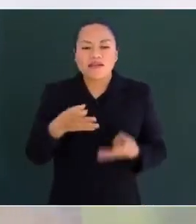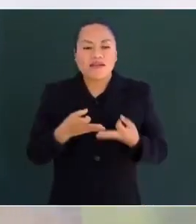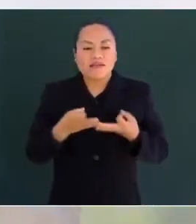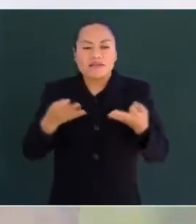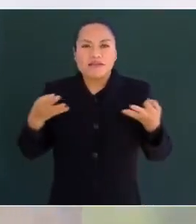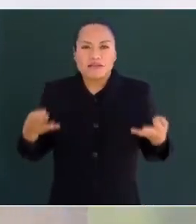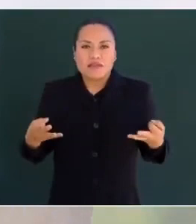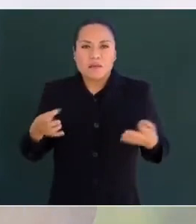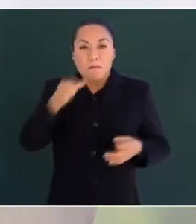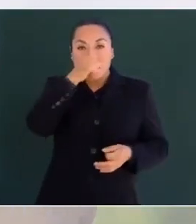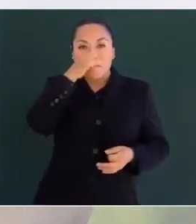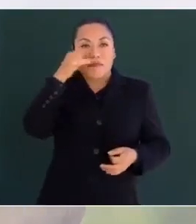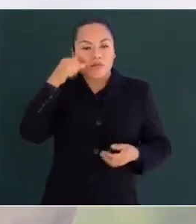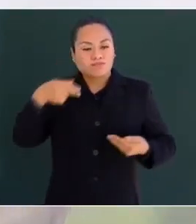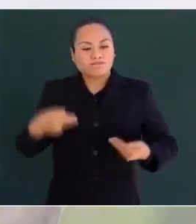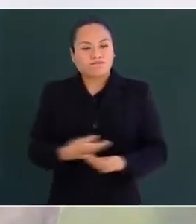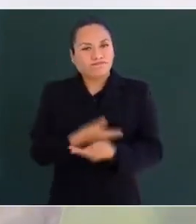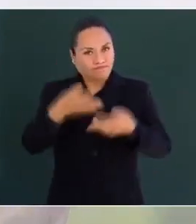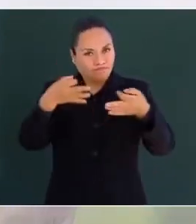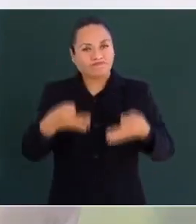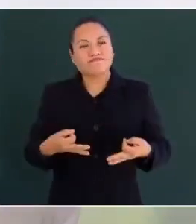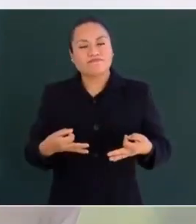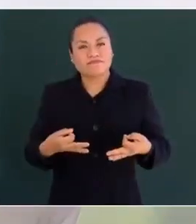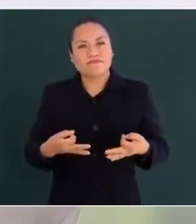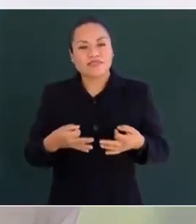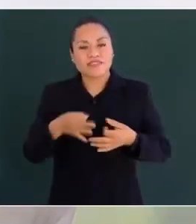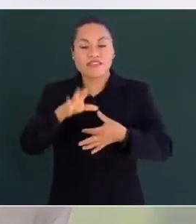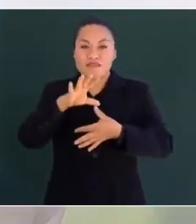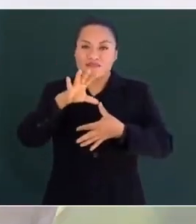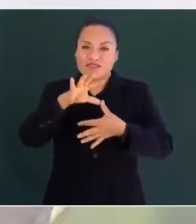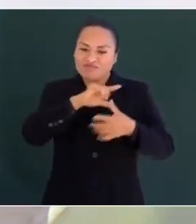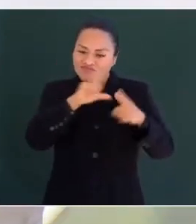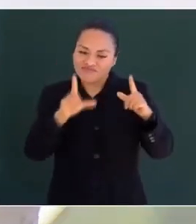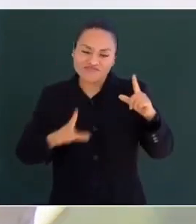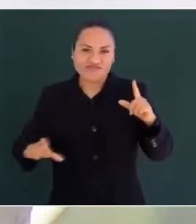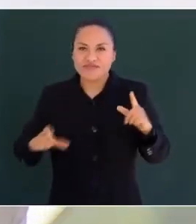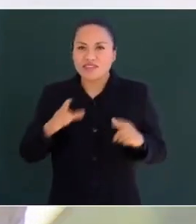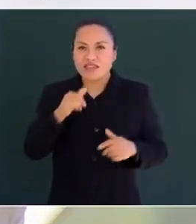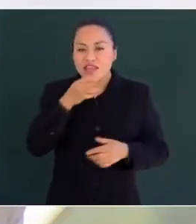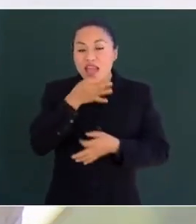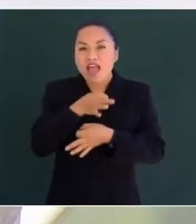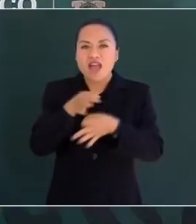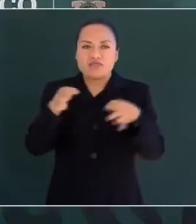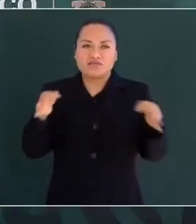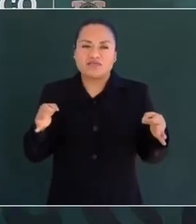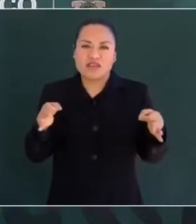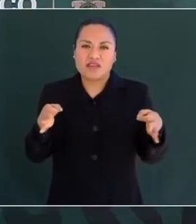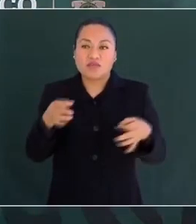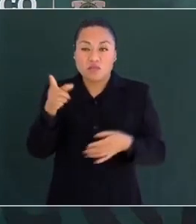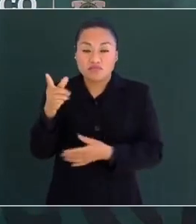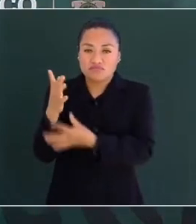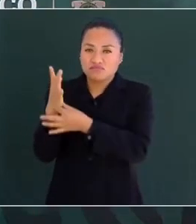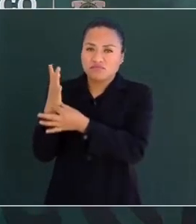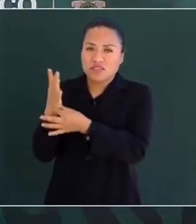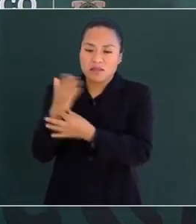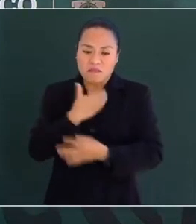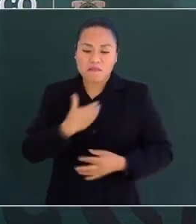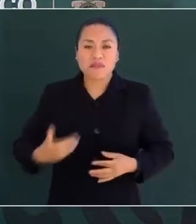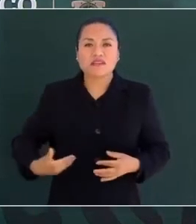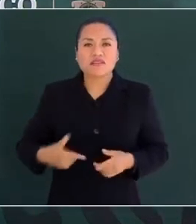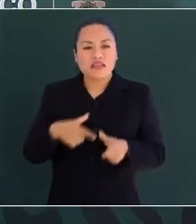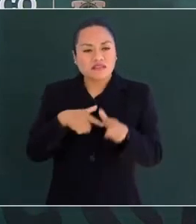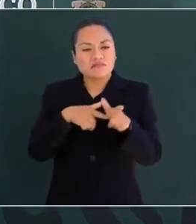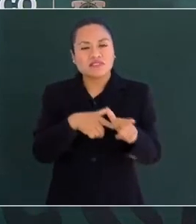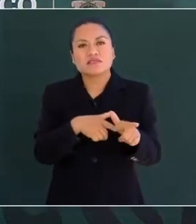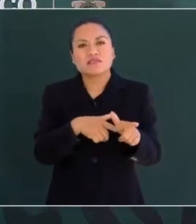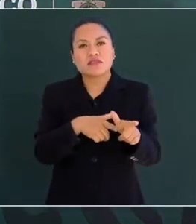tierra de Benito Juárez, benemérito de las Américas, se ha anunciado por usted, señor presidente, la continuación